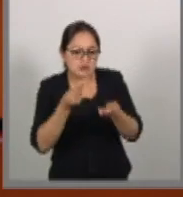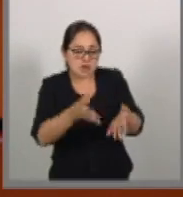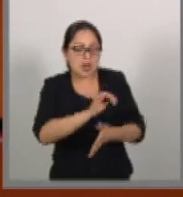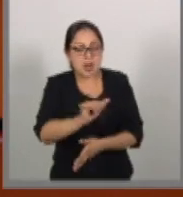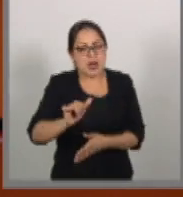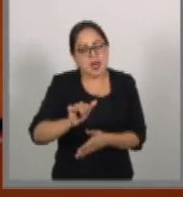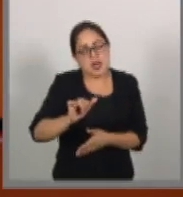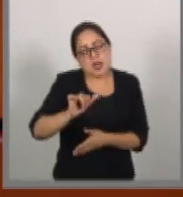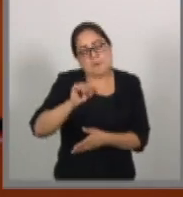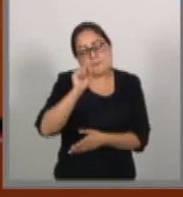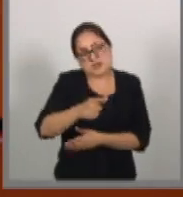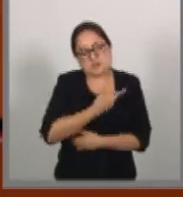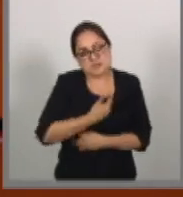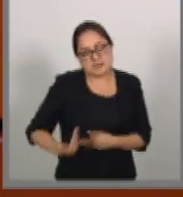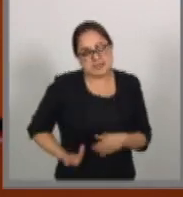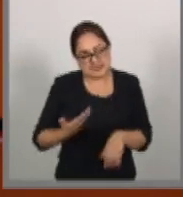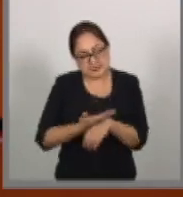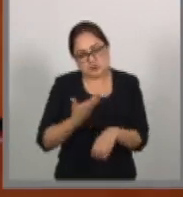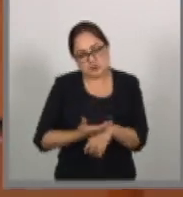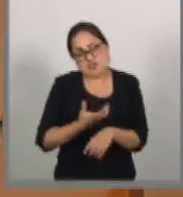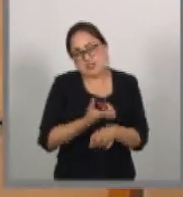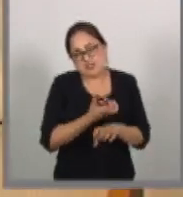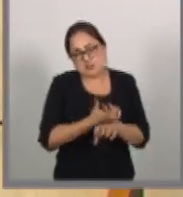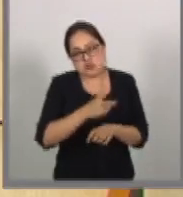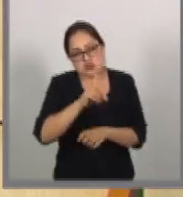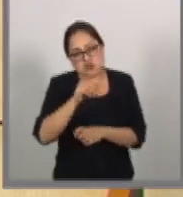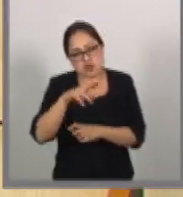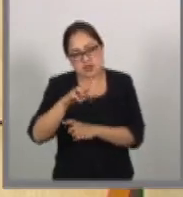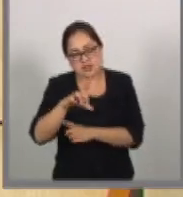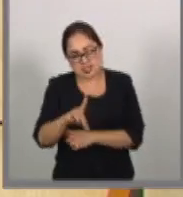Donald Trump? Muchas gracias. Gracias, senador.